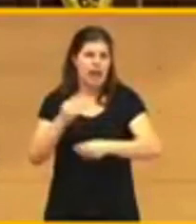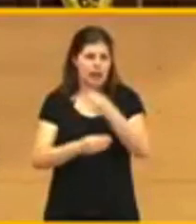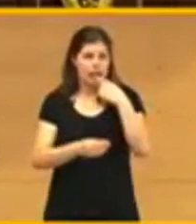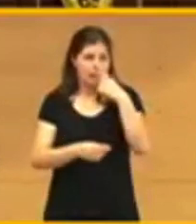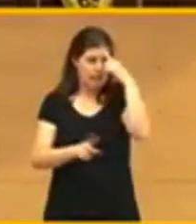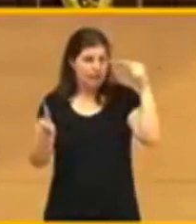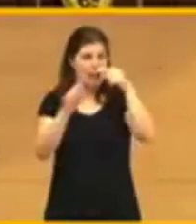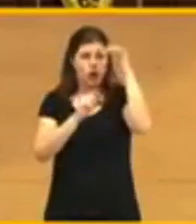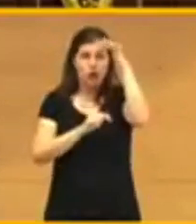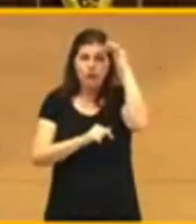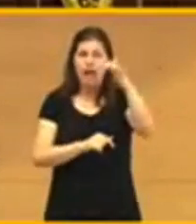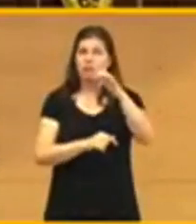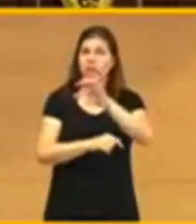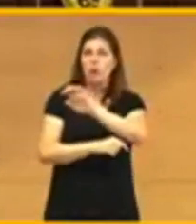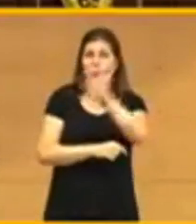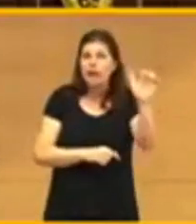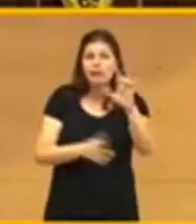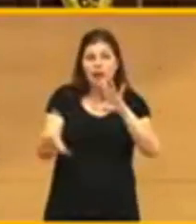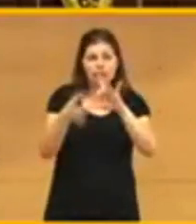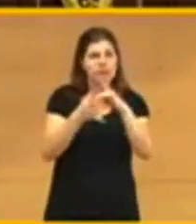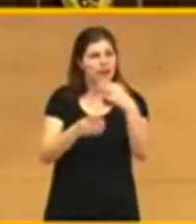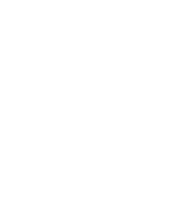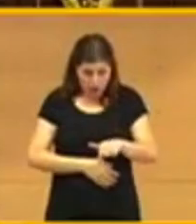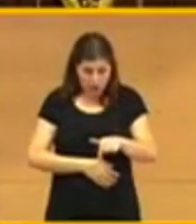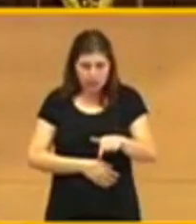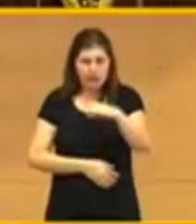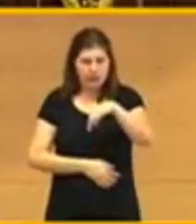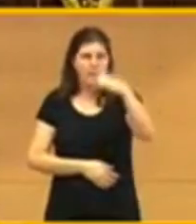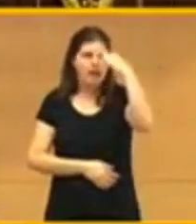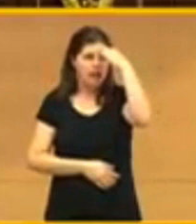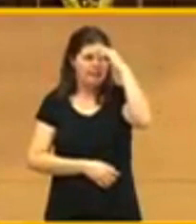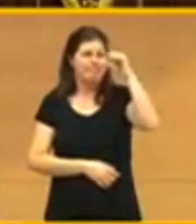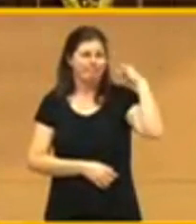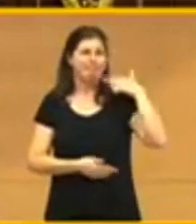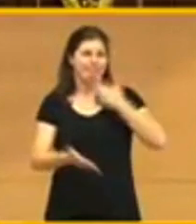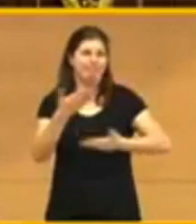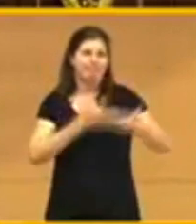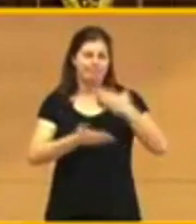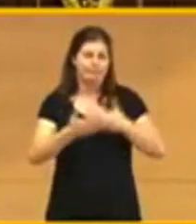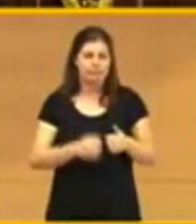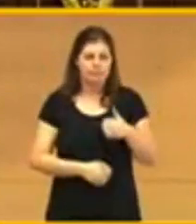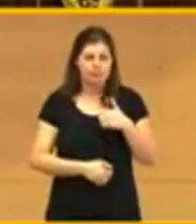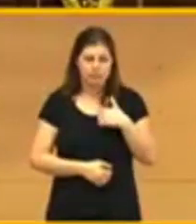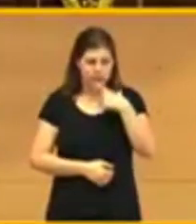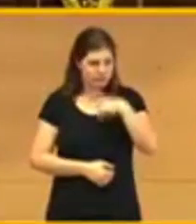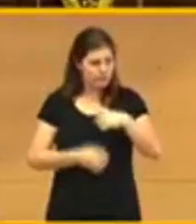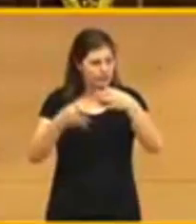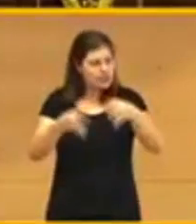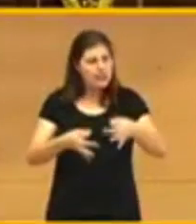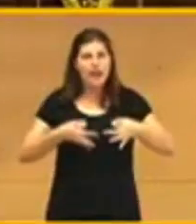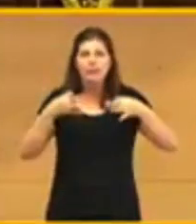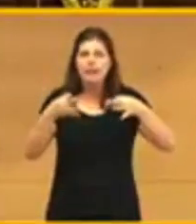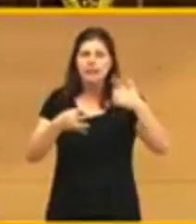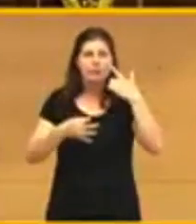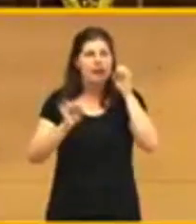colaborador necesario en nuestros éxitos colectivos. Siempre sigo y sigo siéndole un firme partidario del